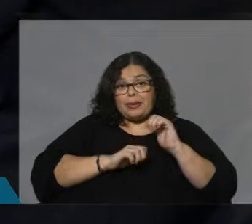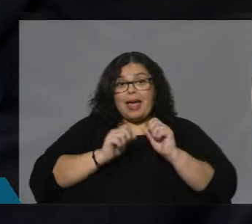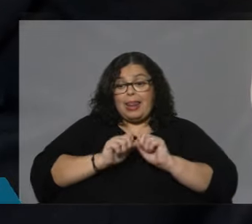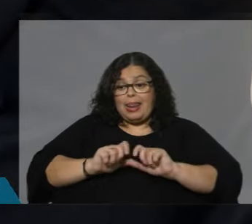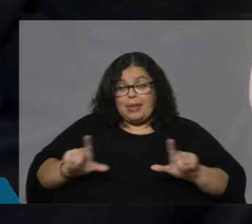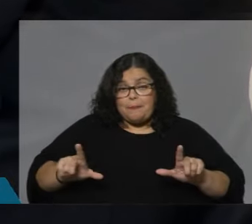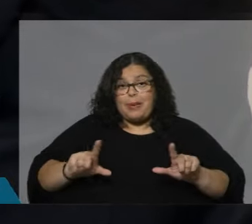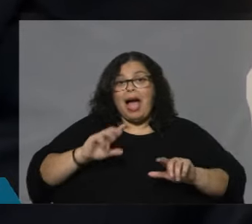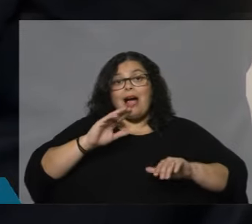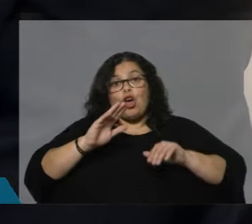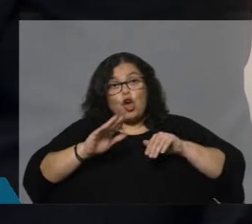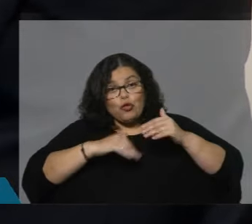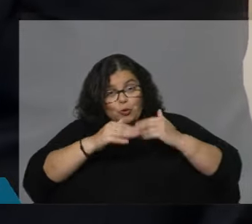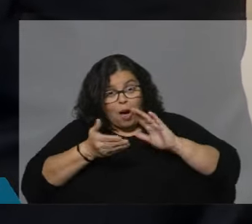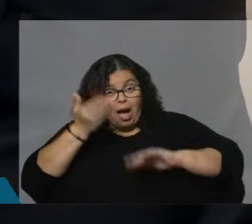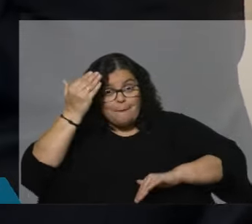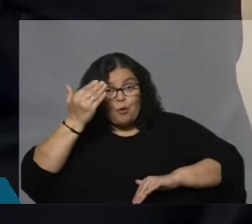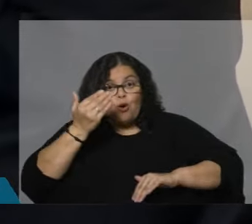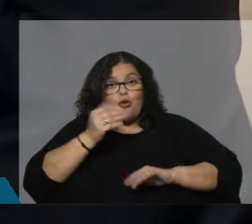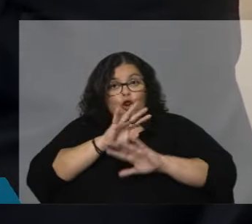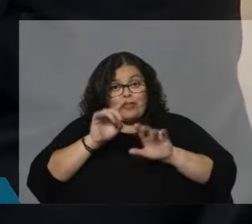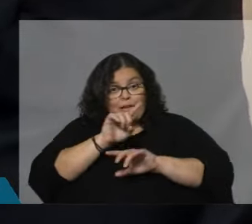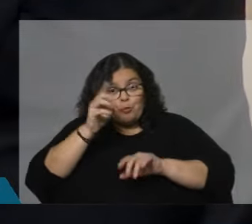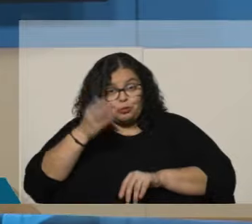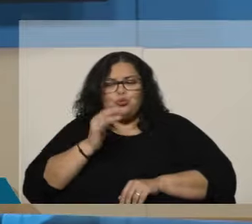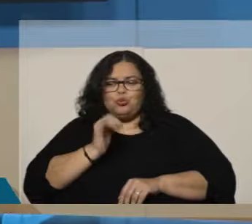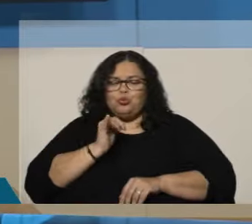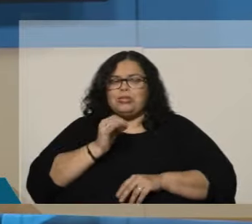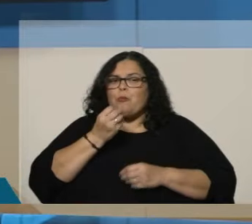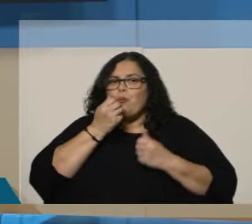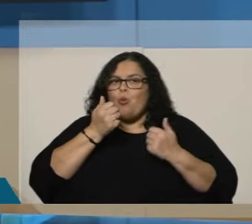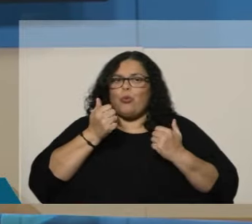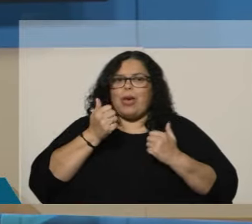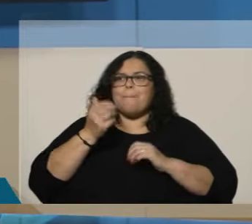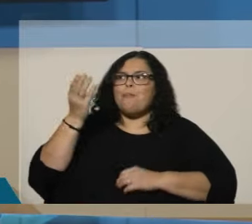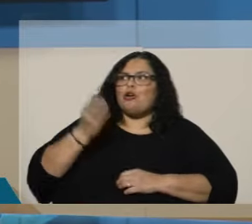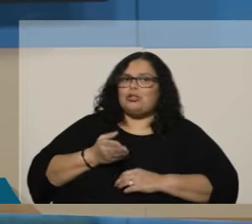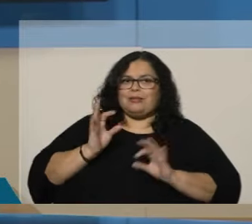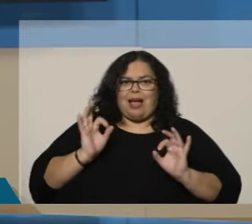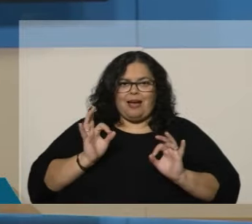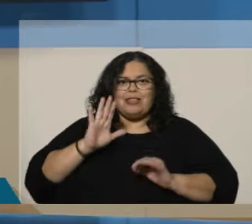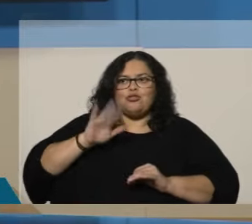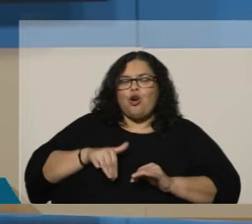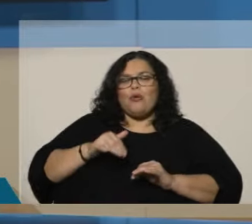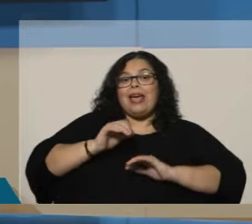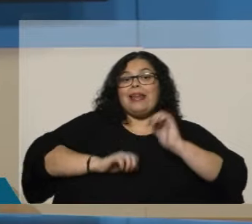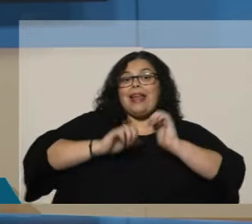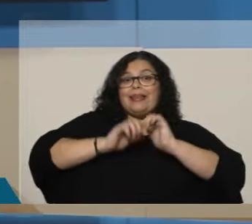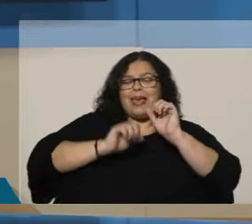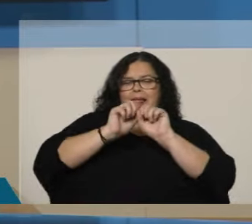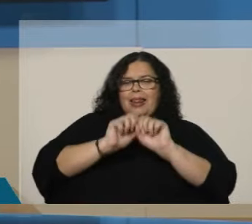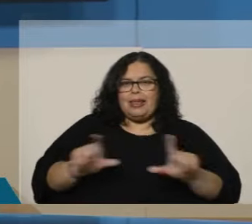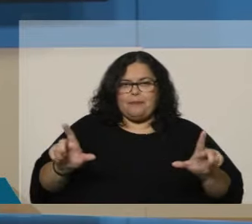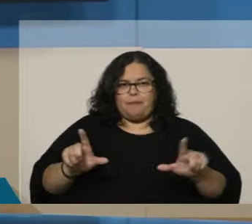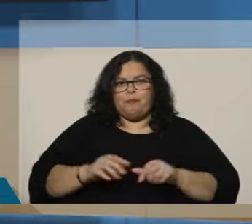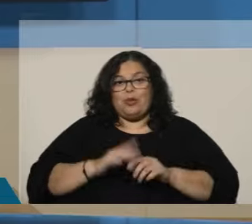el 91%? Ahora lo vamos a ver, sí. Sí, sí. Estamos en muy buenos niveles desde el punto de vista de toda aquella energía que sustituyó, sobre todo, la